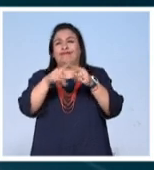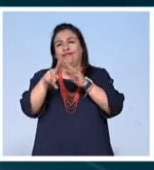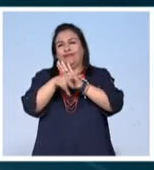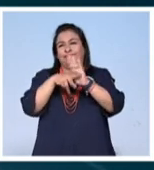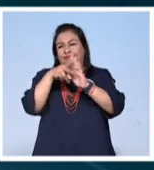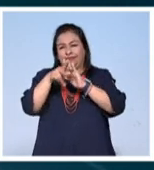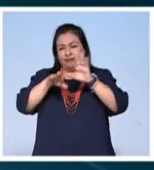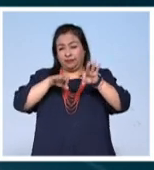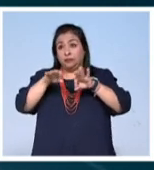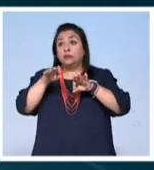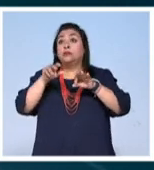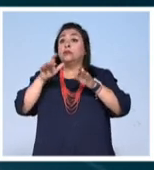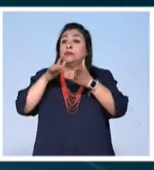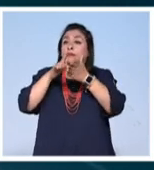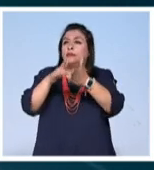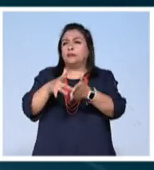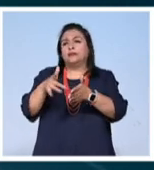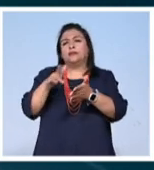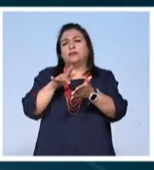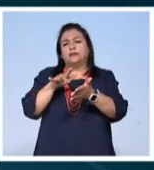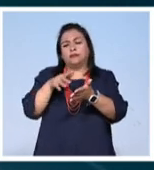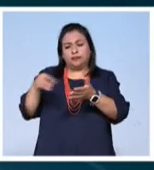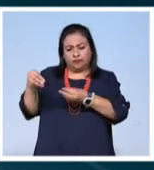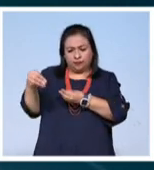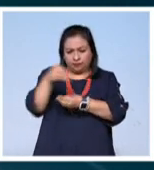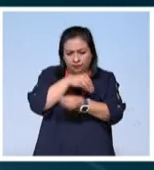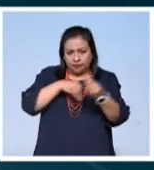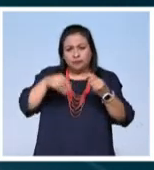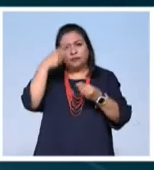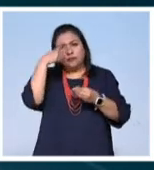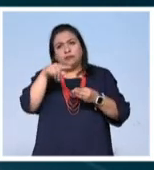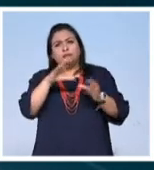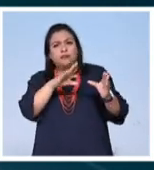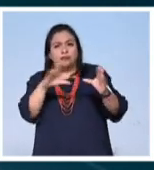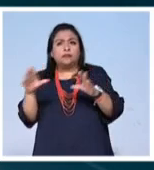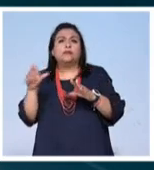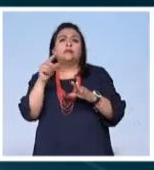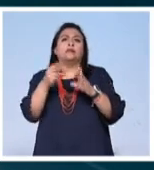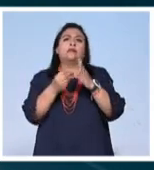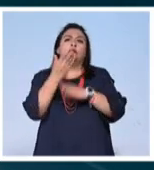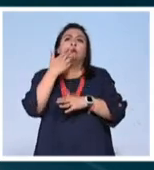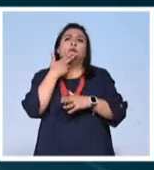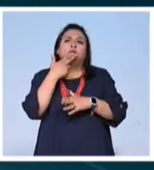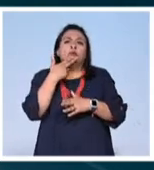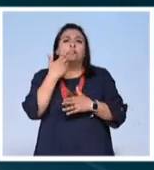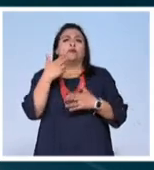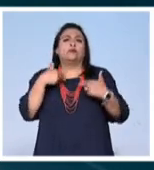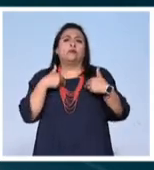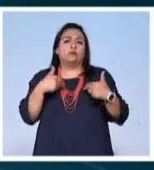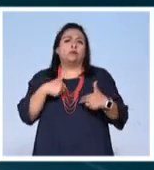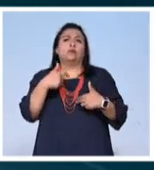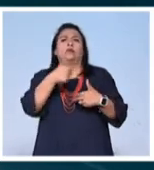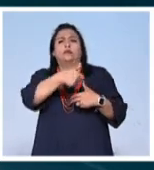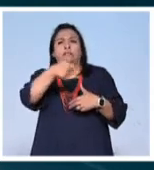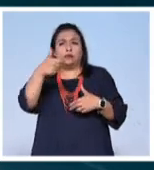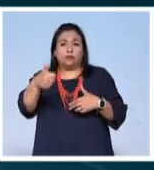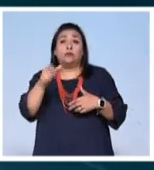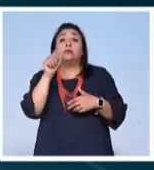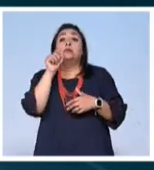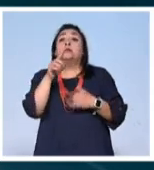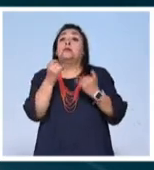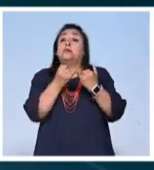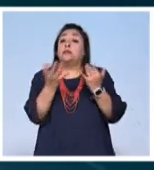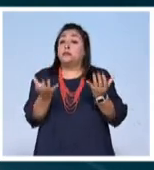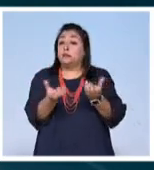audiovisuales, brindar apoyo recíproco para promover la formación y actualización de los recursos humanos de cada medio, así